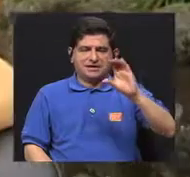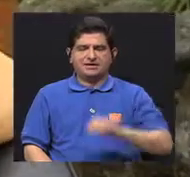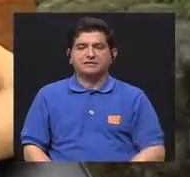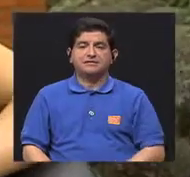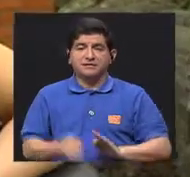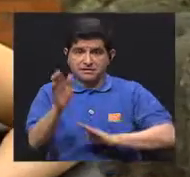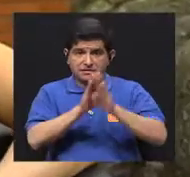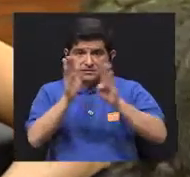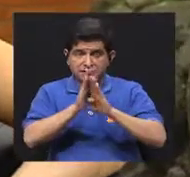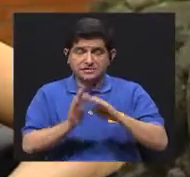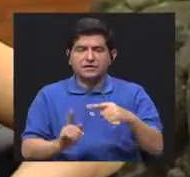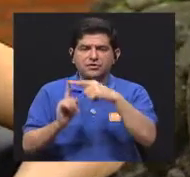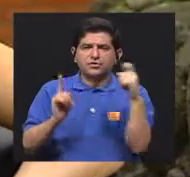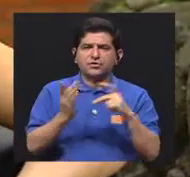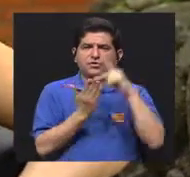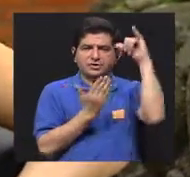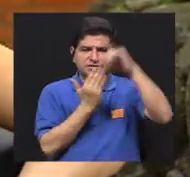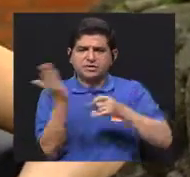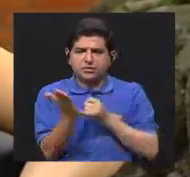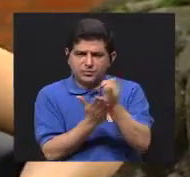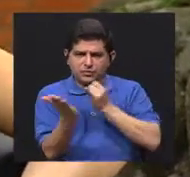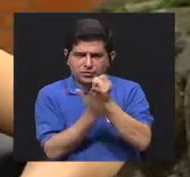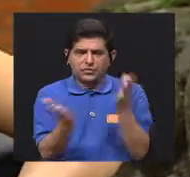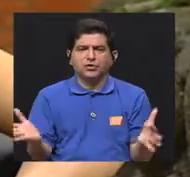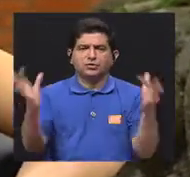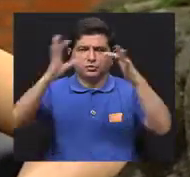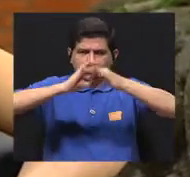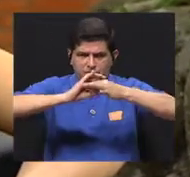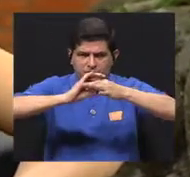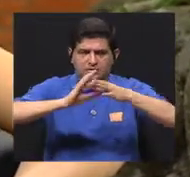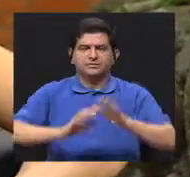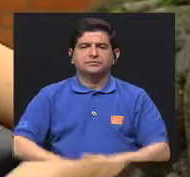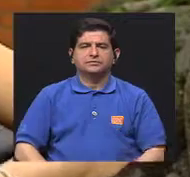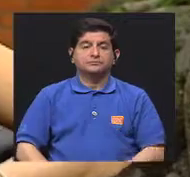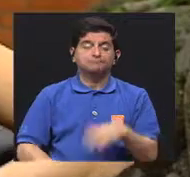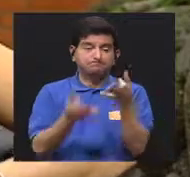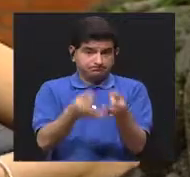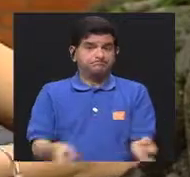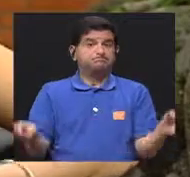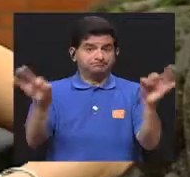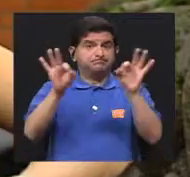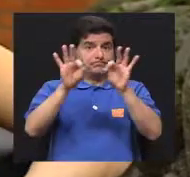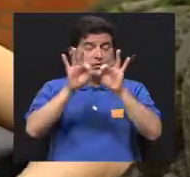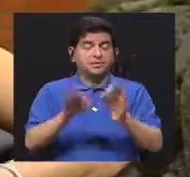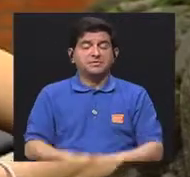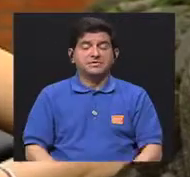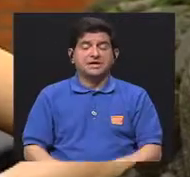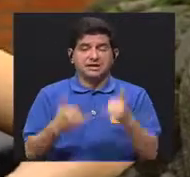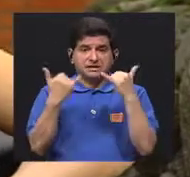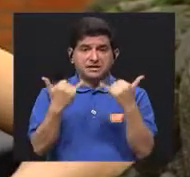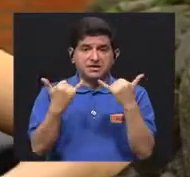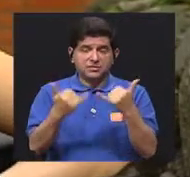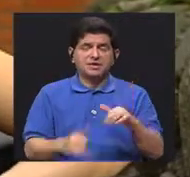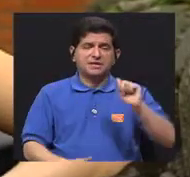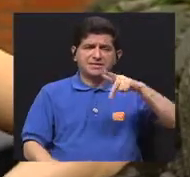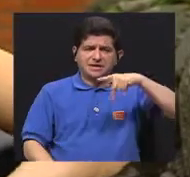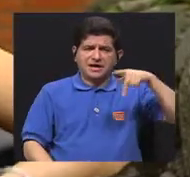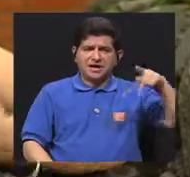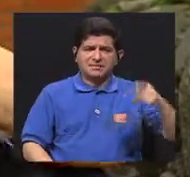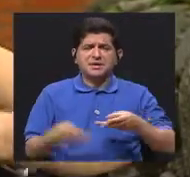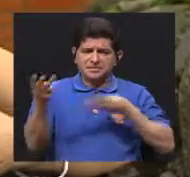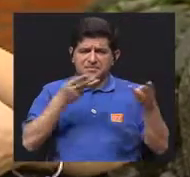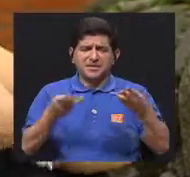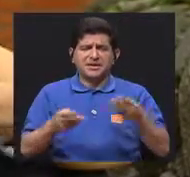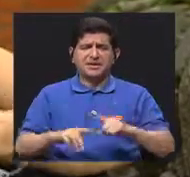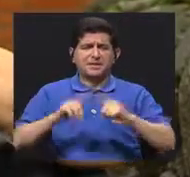El desarrollo surge a raíz de un proyecto de investigación conjunto, entonces eso es importante. Actualmente hay muchas aplicaciones disponibles en el mercado